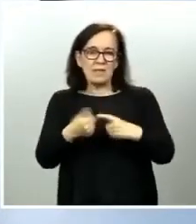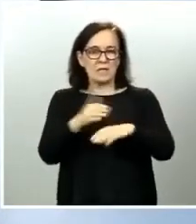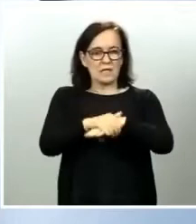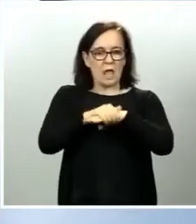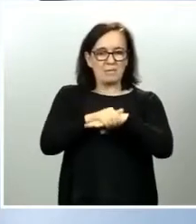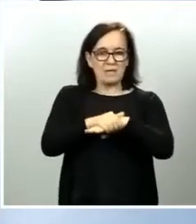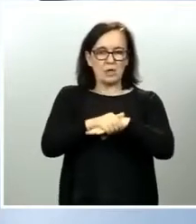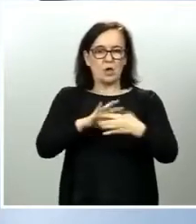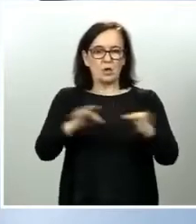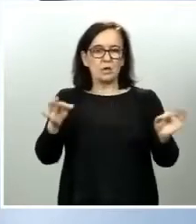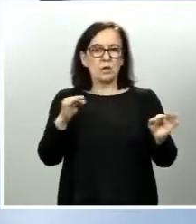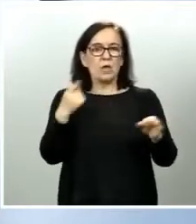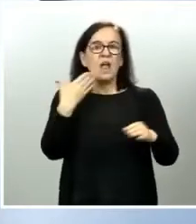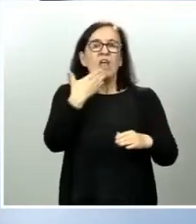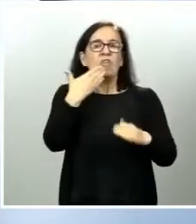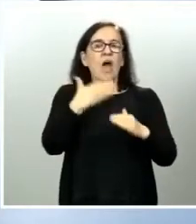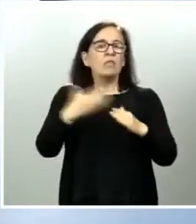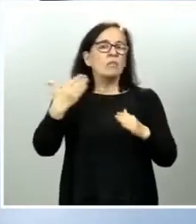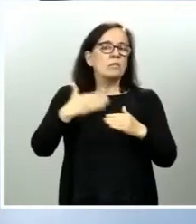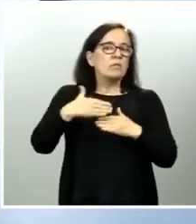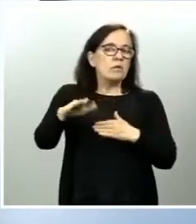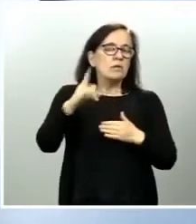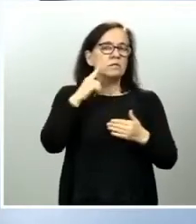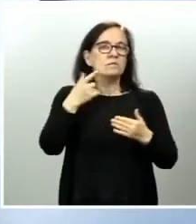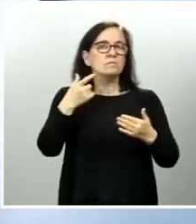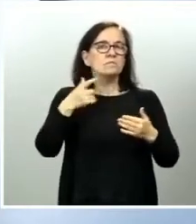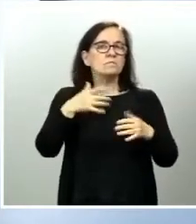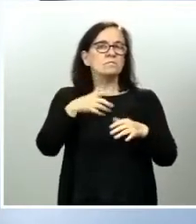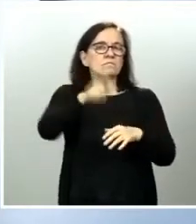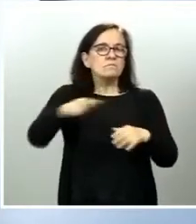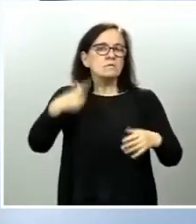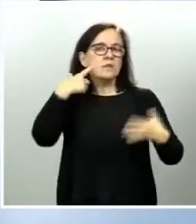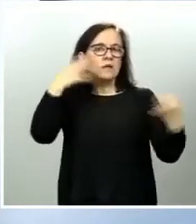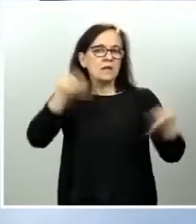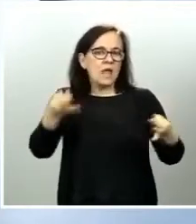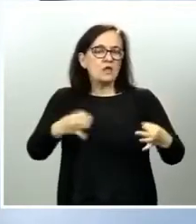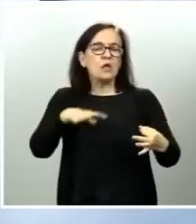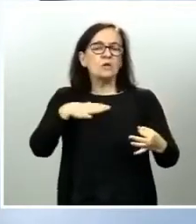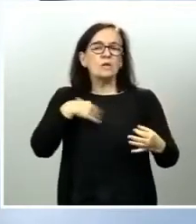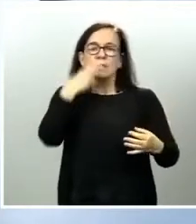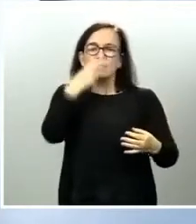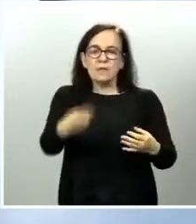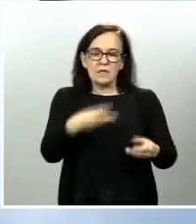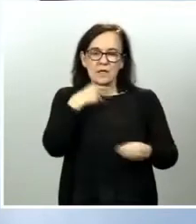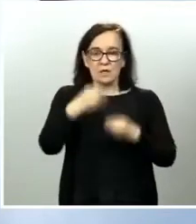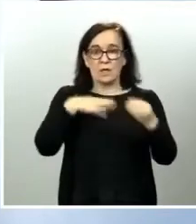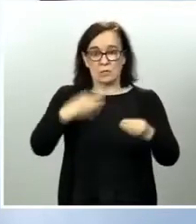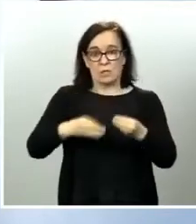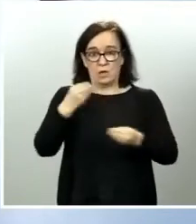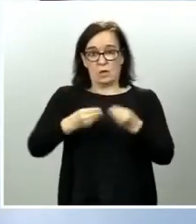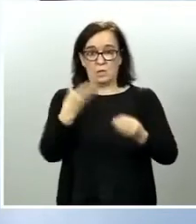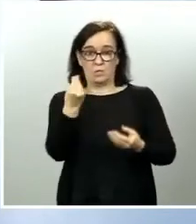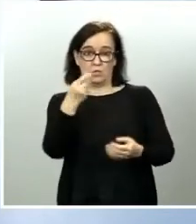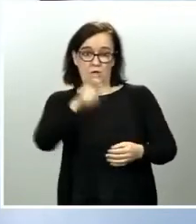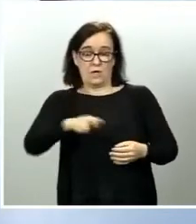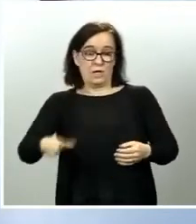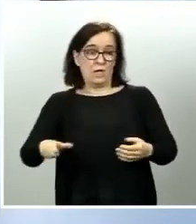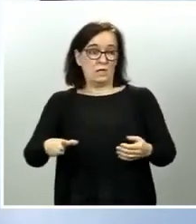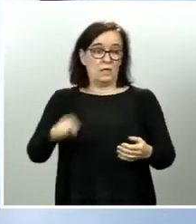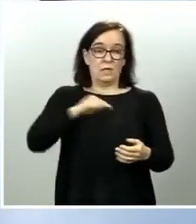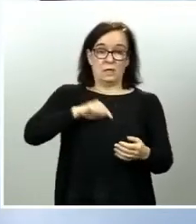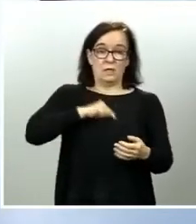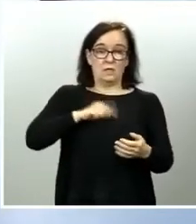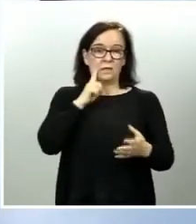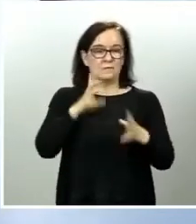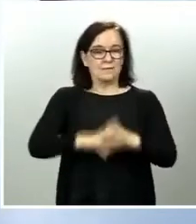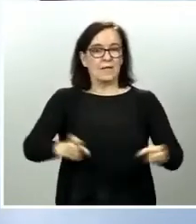¿a partir de qué edad es población de riesgo y no se pueden visitar y cuándo van a empezar a poder hacerse esas visitas? Que hay mucha gente que tiene muchas ganas de poder